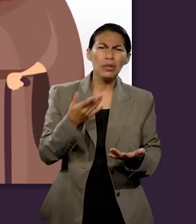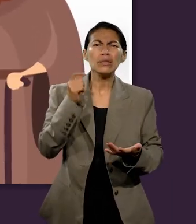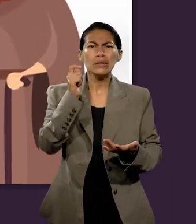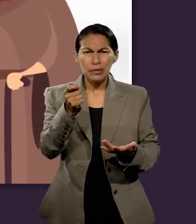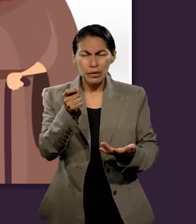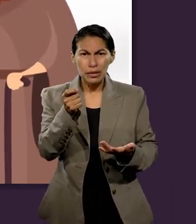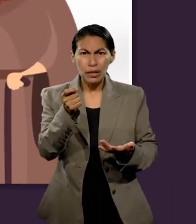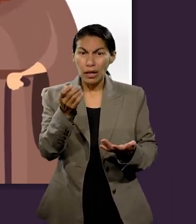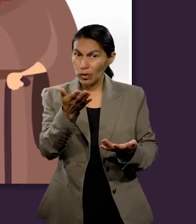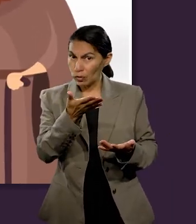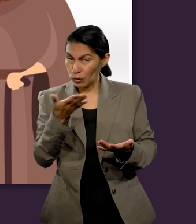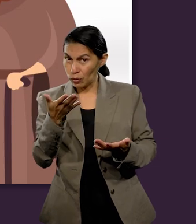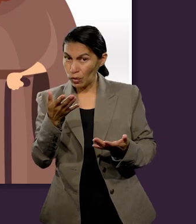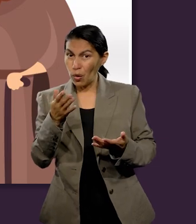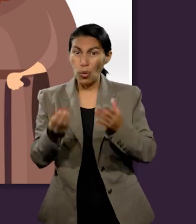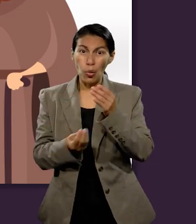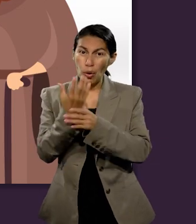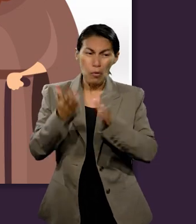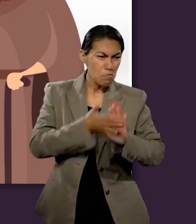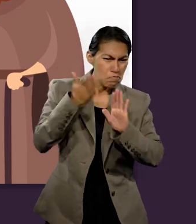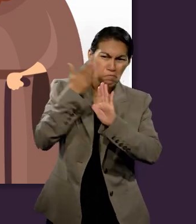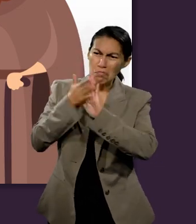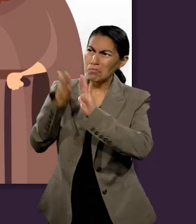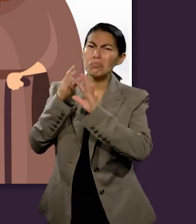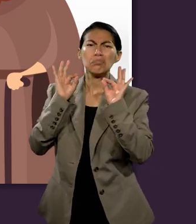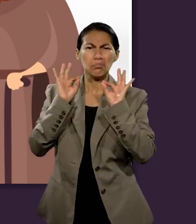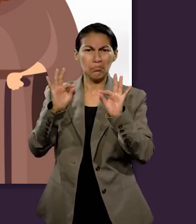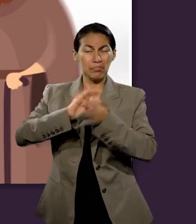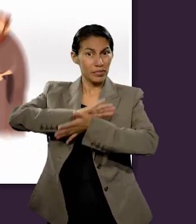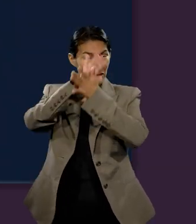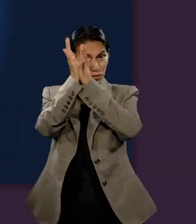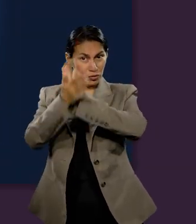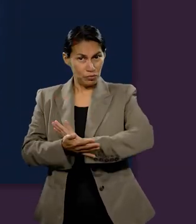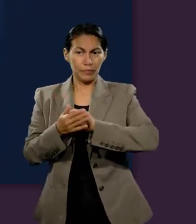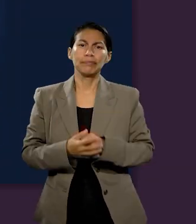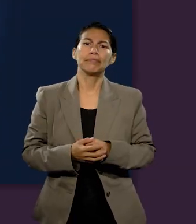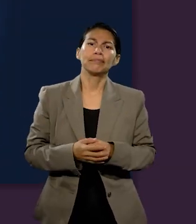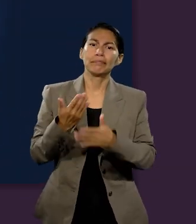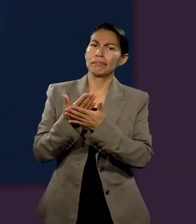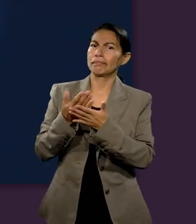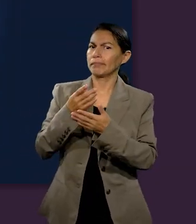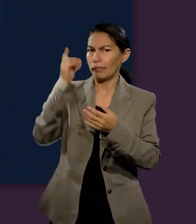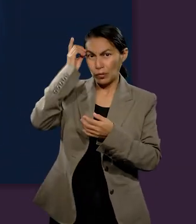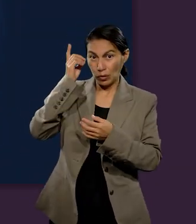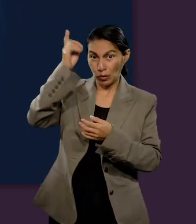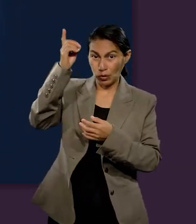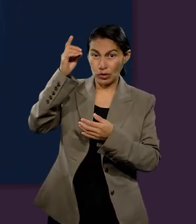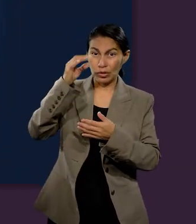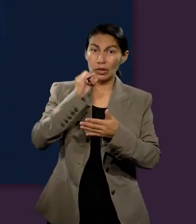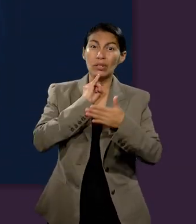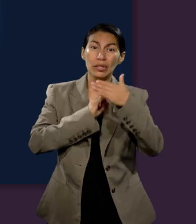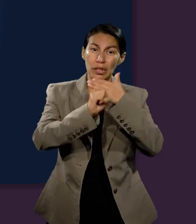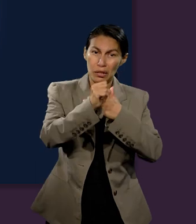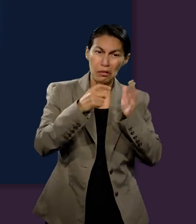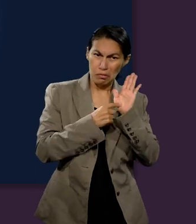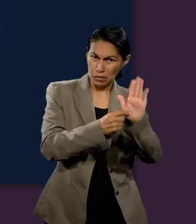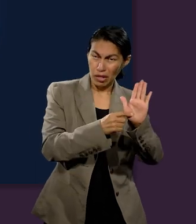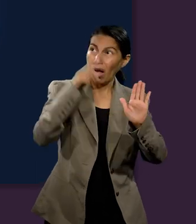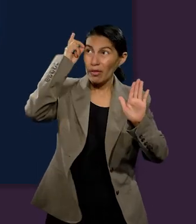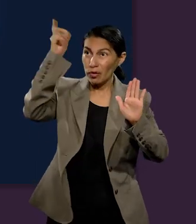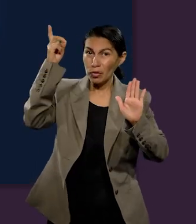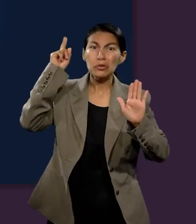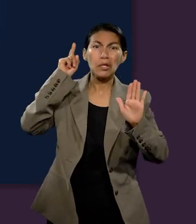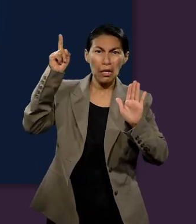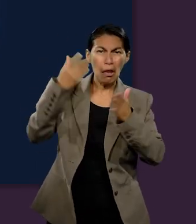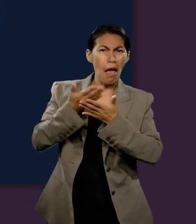creación de Dios, de nuevos cielos y una nueva tierra. El lenguaje figurado señala a la